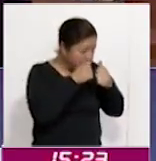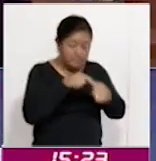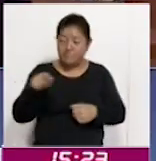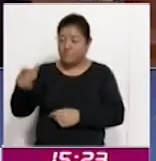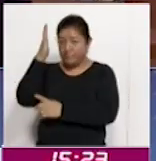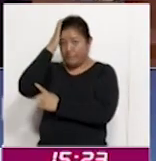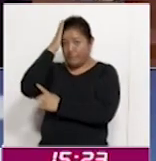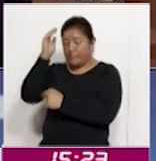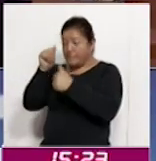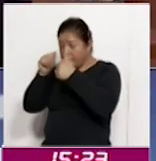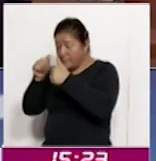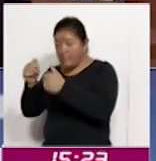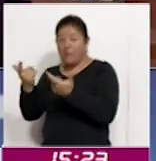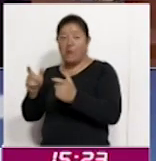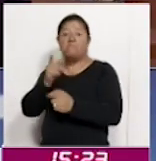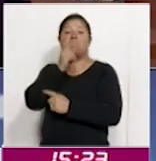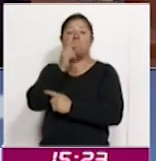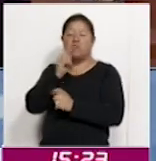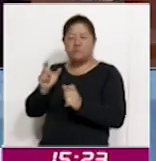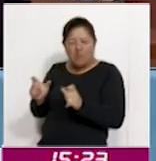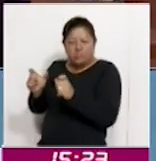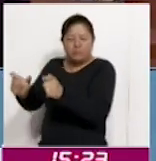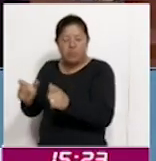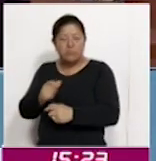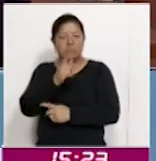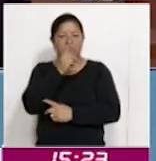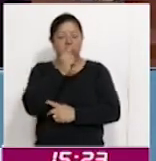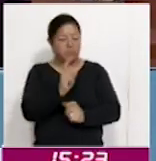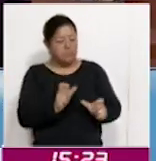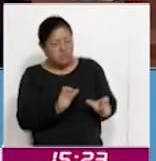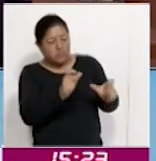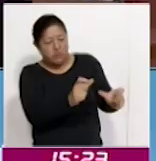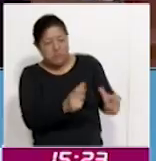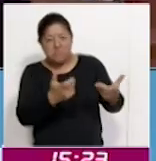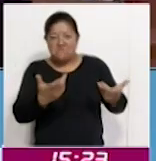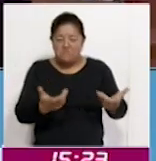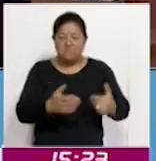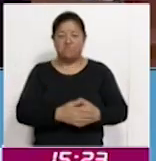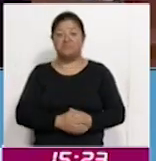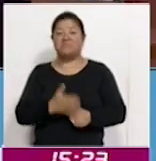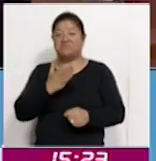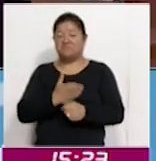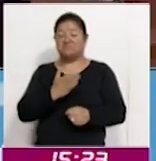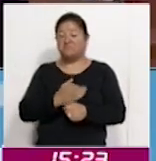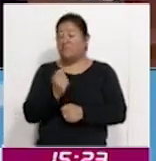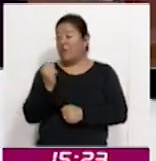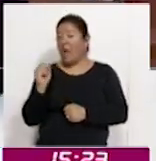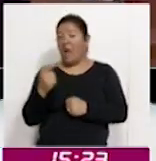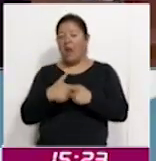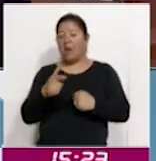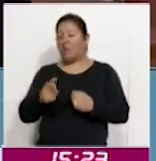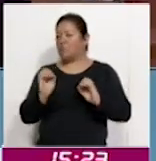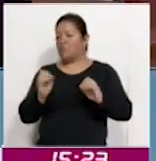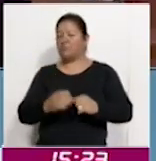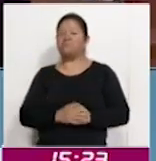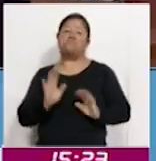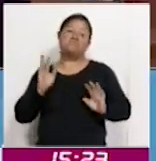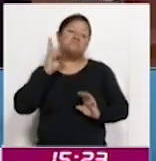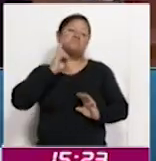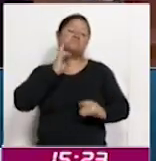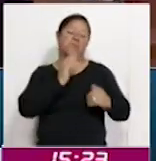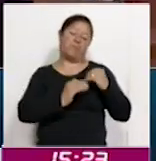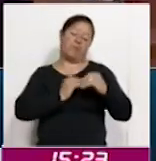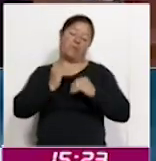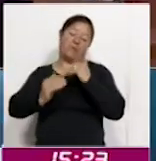violencia que se pudieran llegar a generar una vez que se conocieron los resultados. Hasta el día de hoy no tenemos conocimiento de algún medio de impugnación, vamos a esperar que transcurran los plazos, los